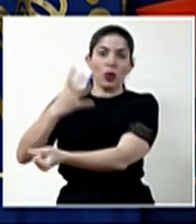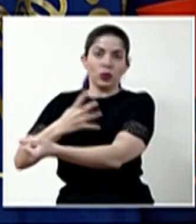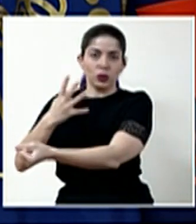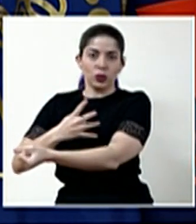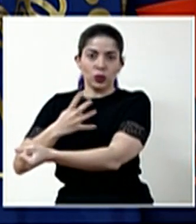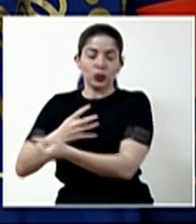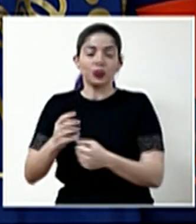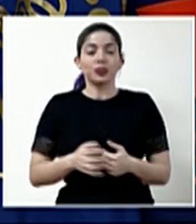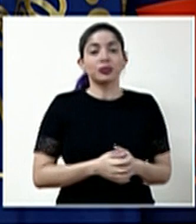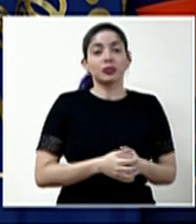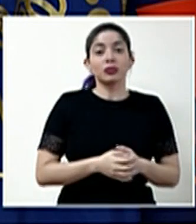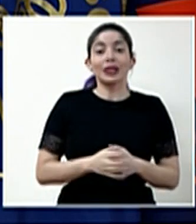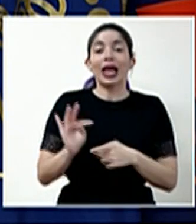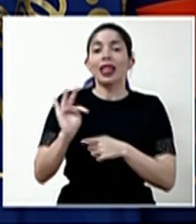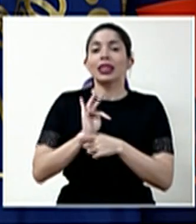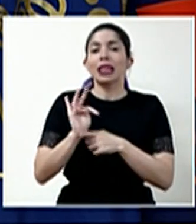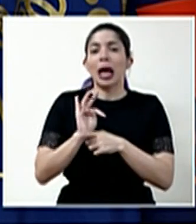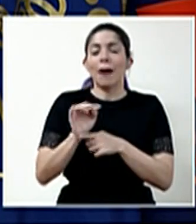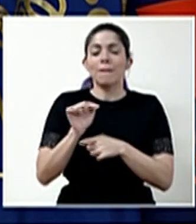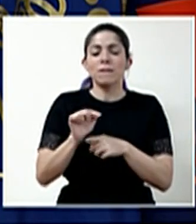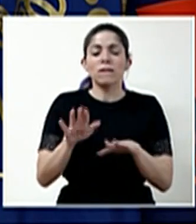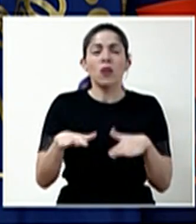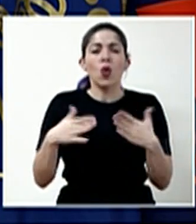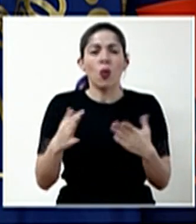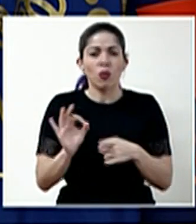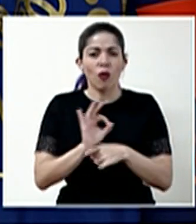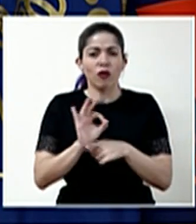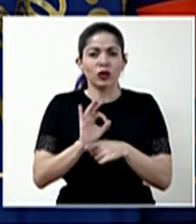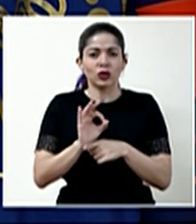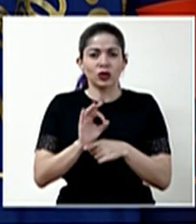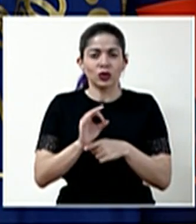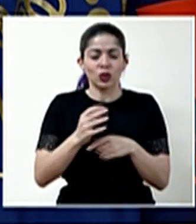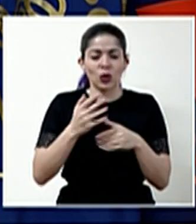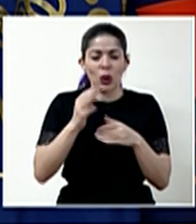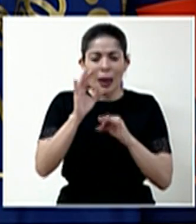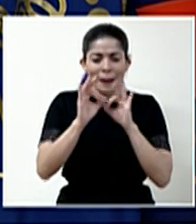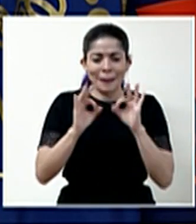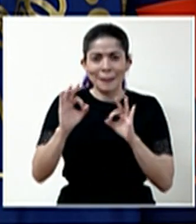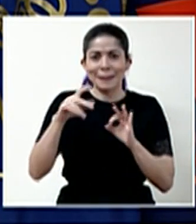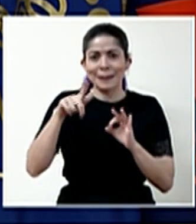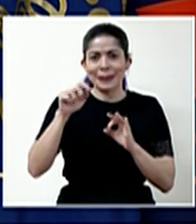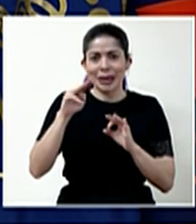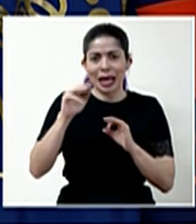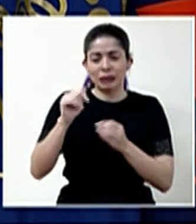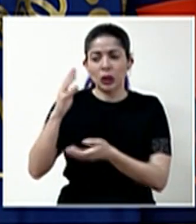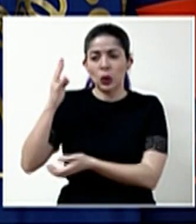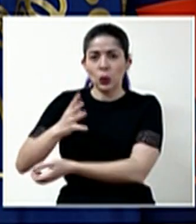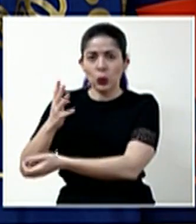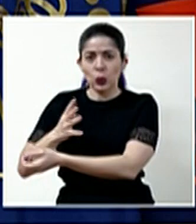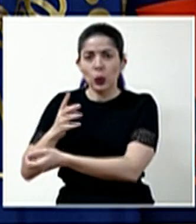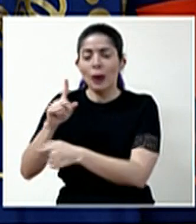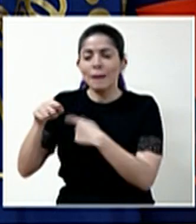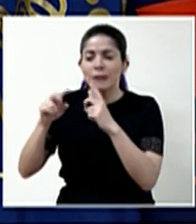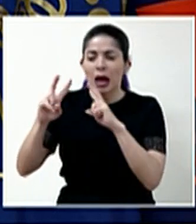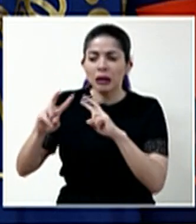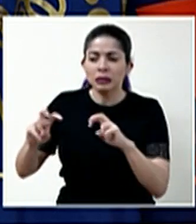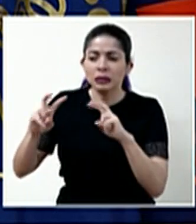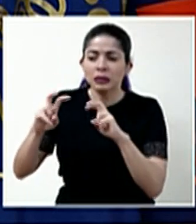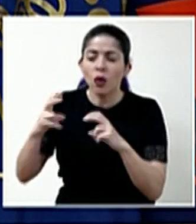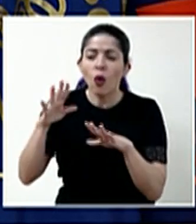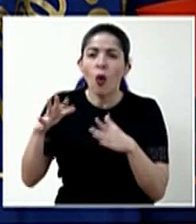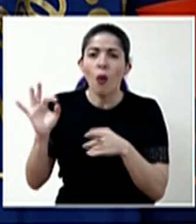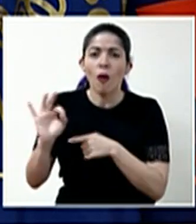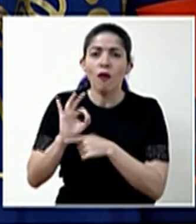El efecto terapéutico de esta transfusión de plasma se estará valorando para determinar